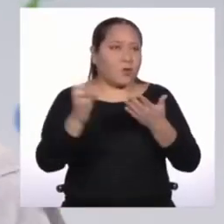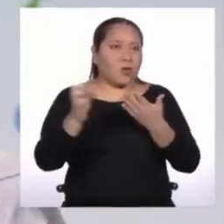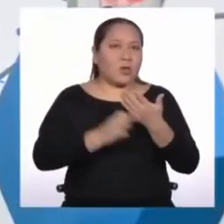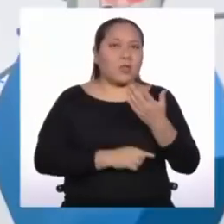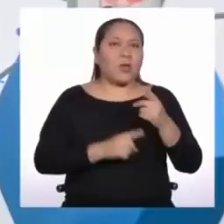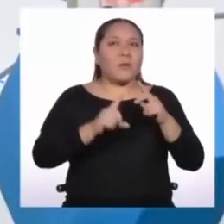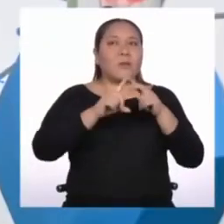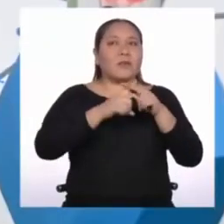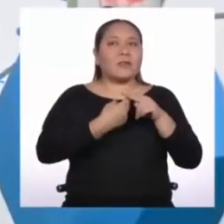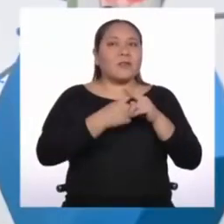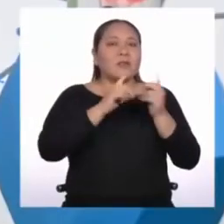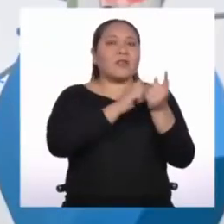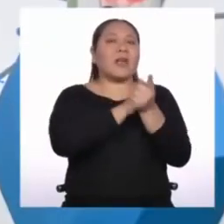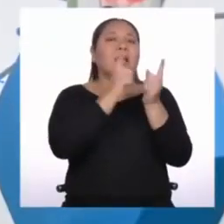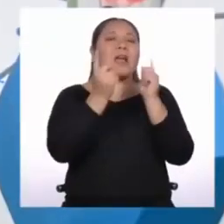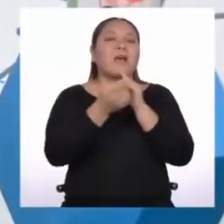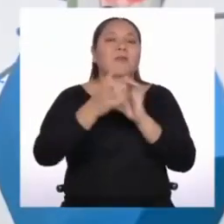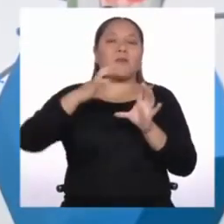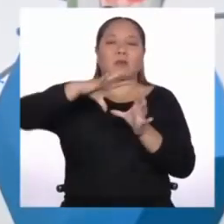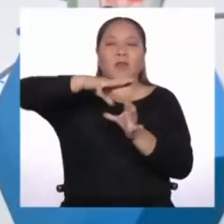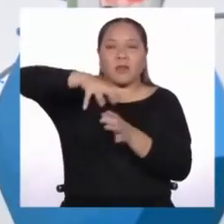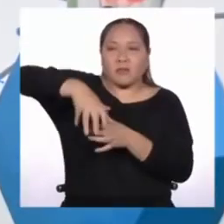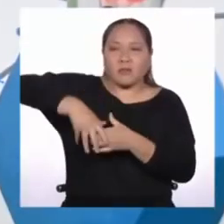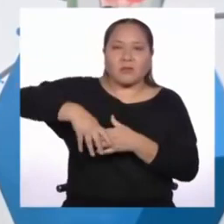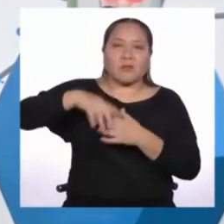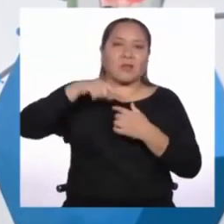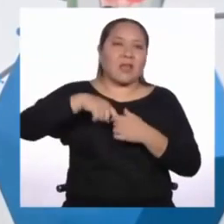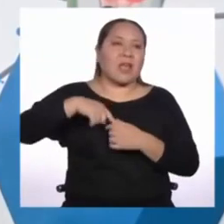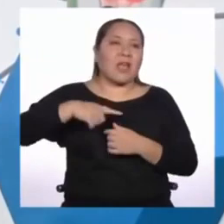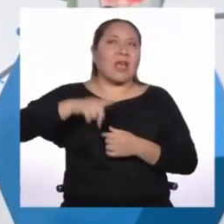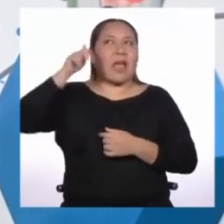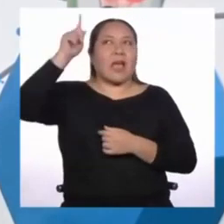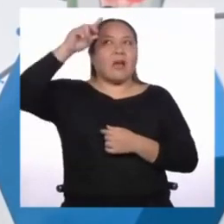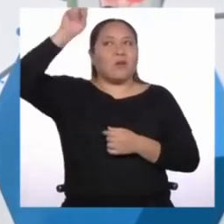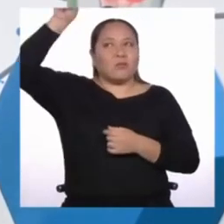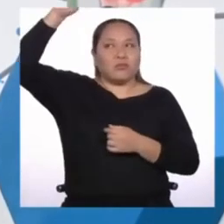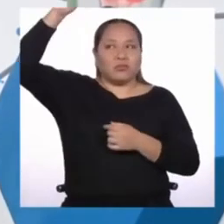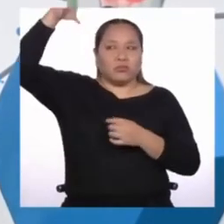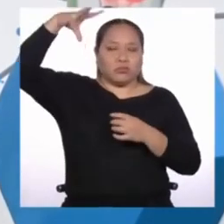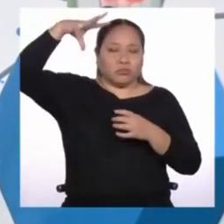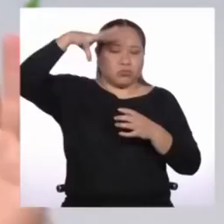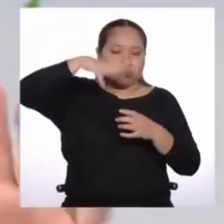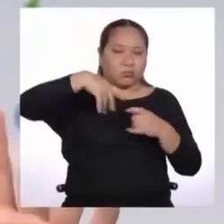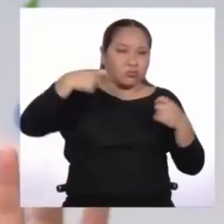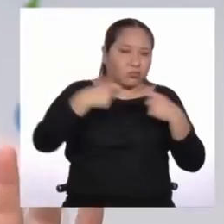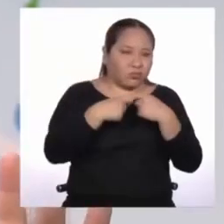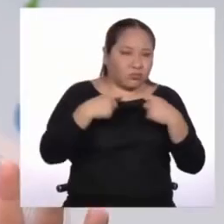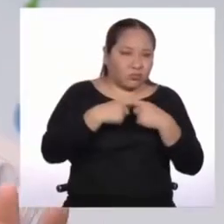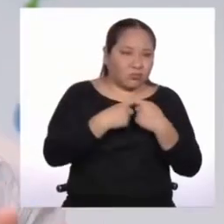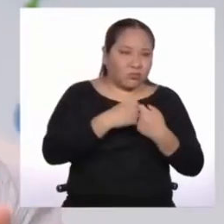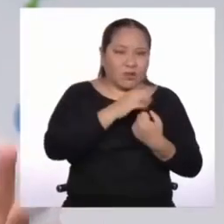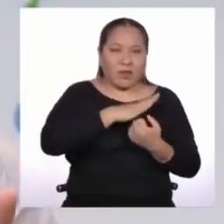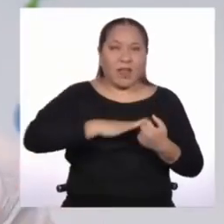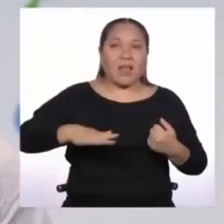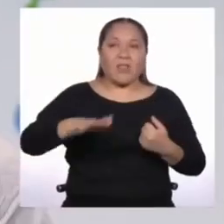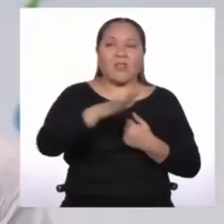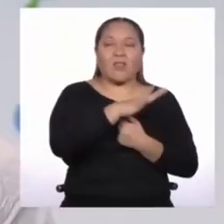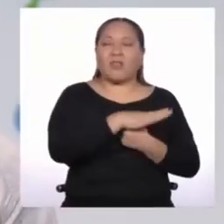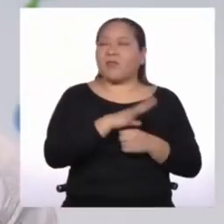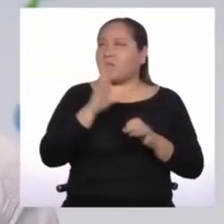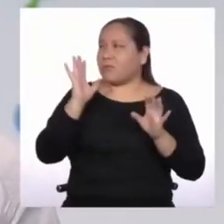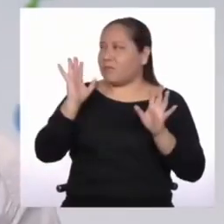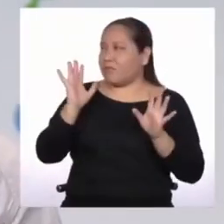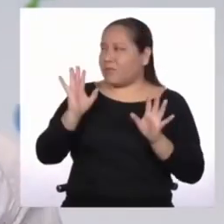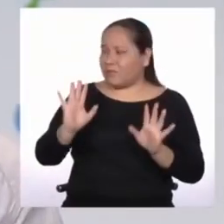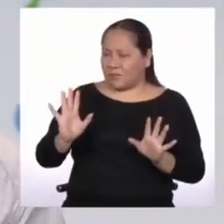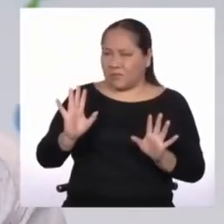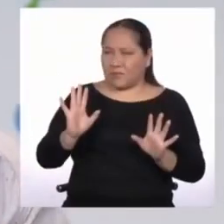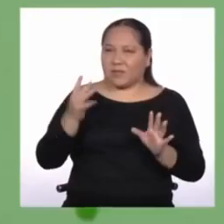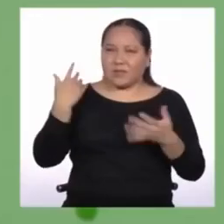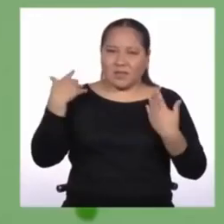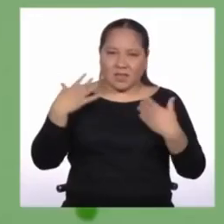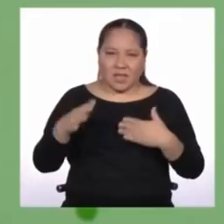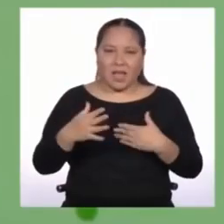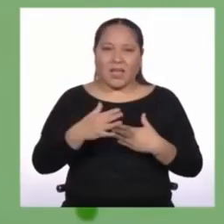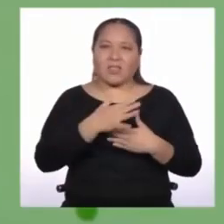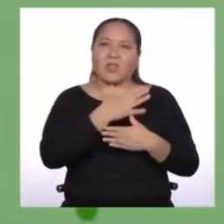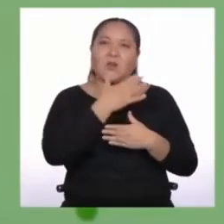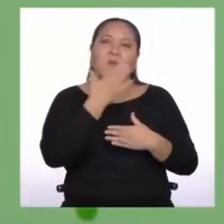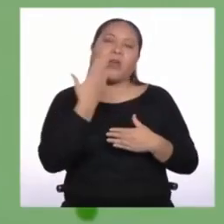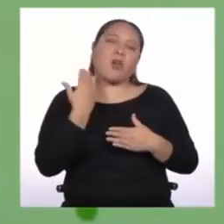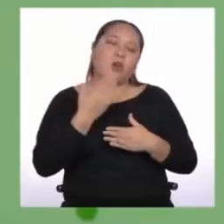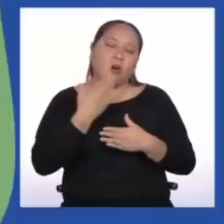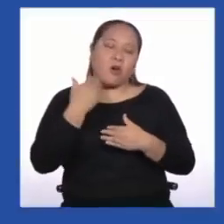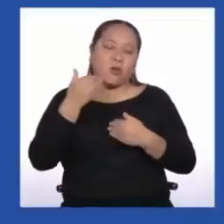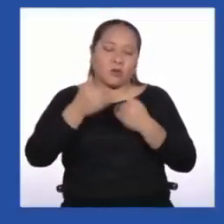transformar el mundo. Energía solar para todos. Energía solar para todos. Ok, cerebro, ya existen grandes avances y